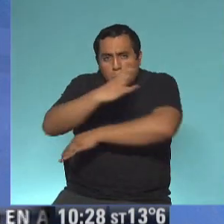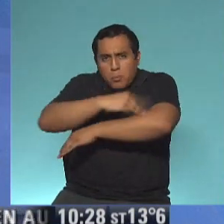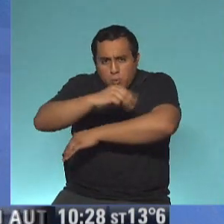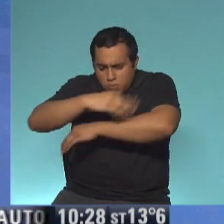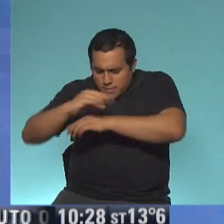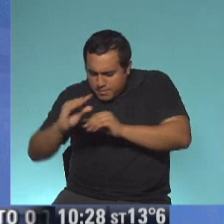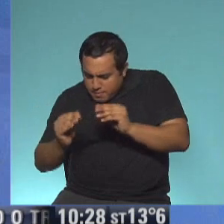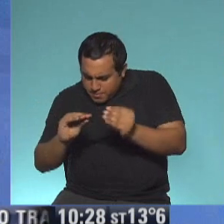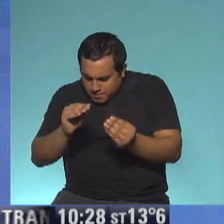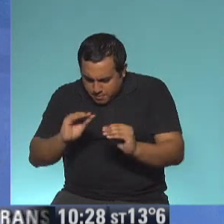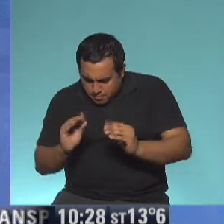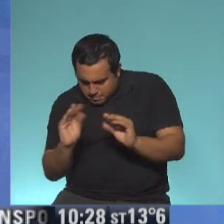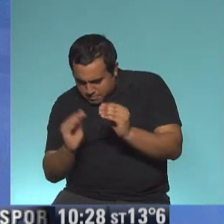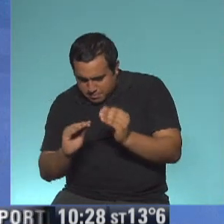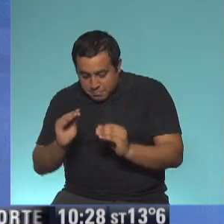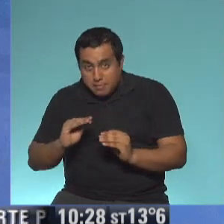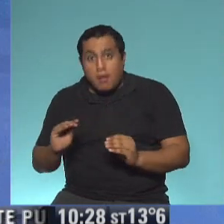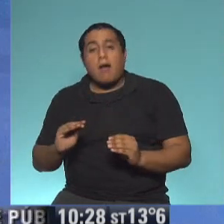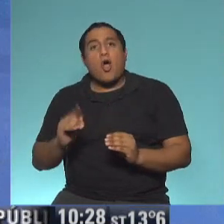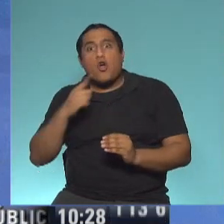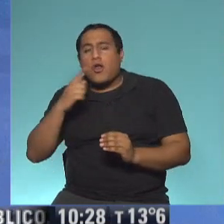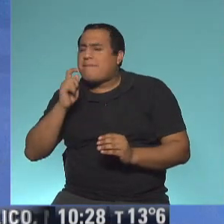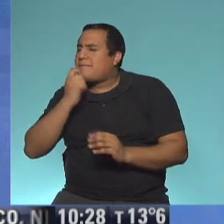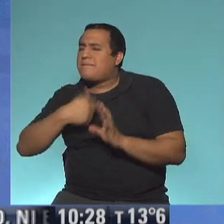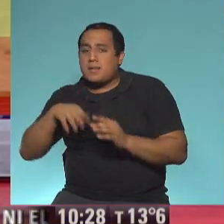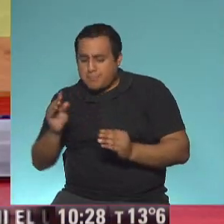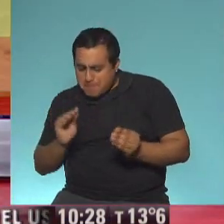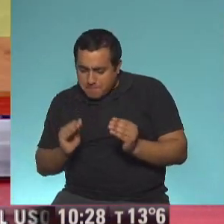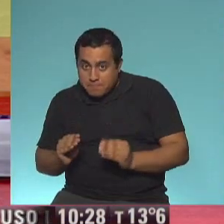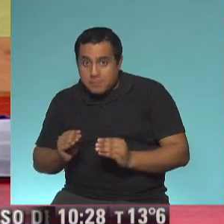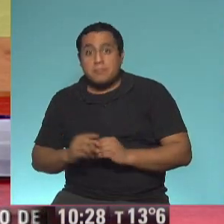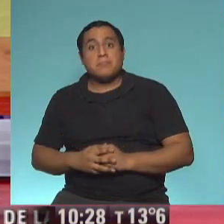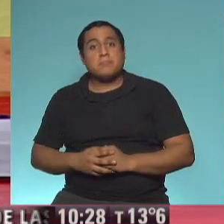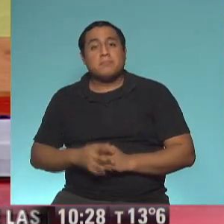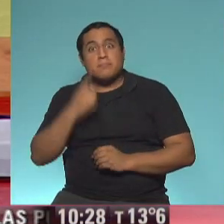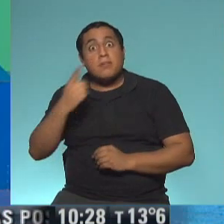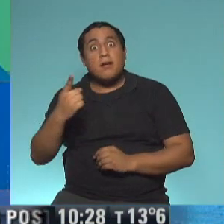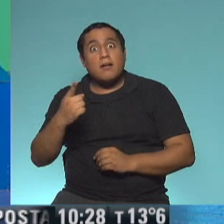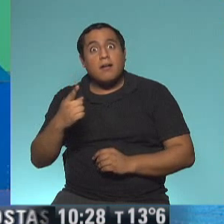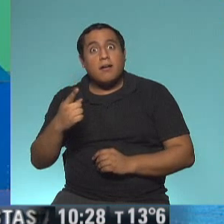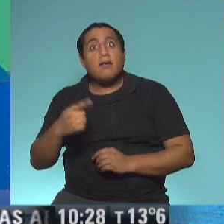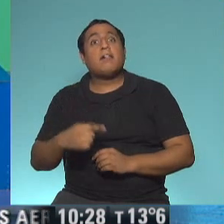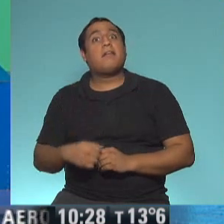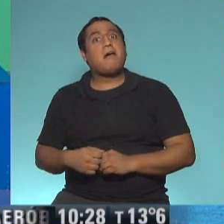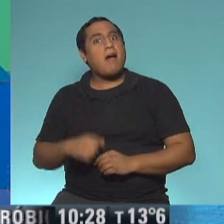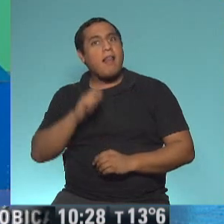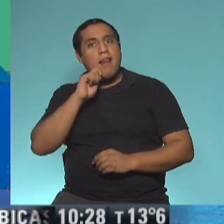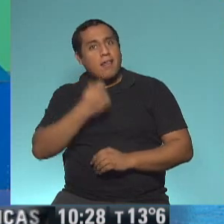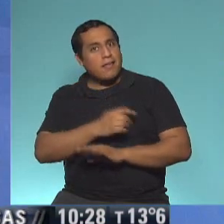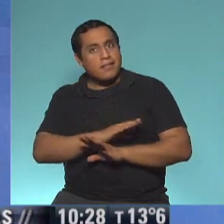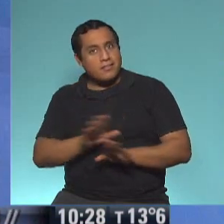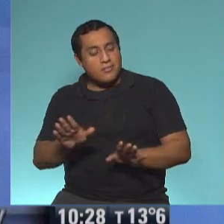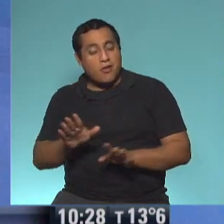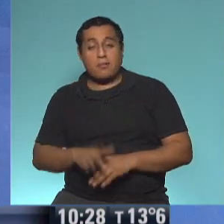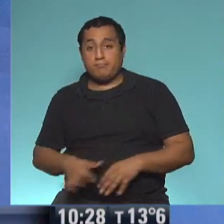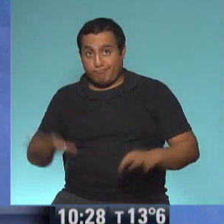con los más bellos colores. A ver. Ah, mirá. Qué lindo. Una